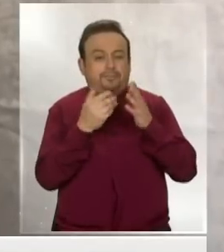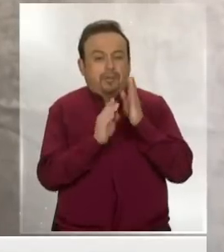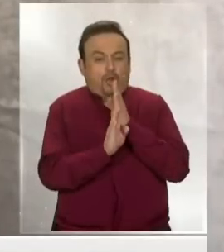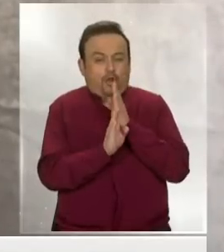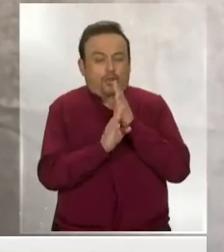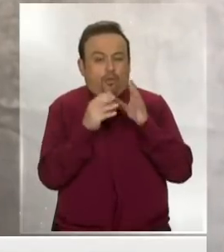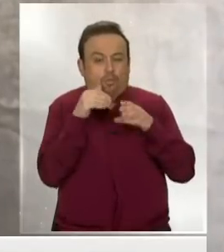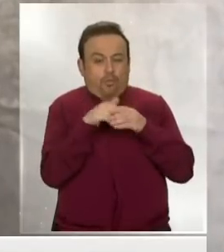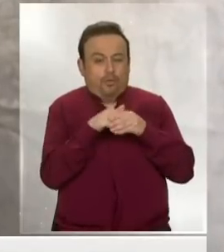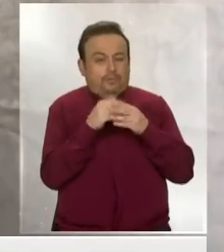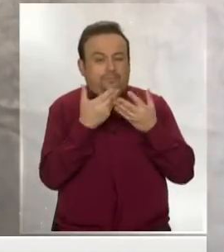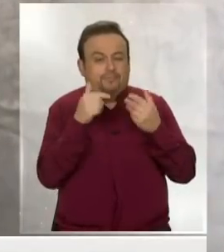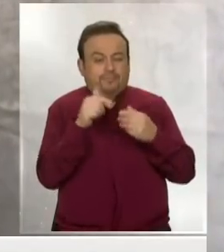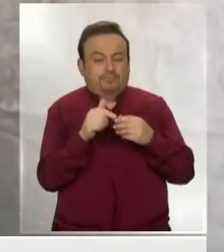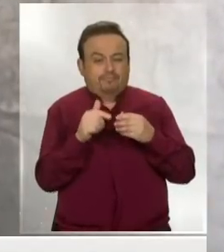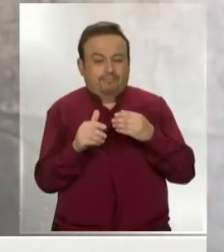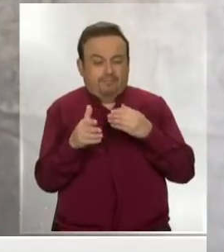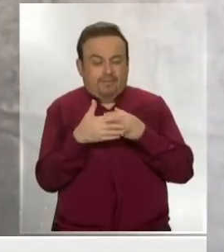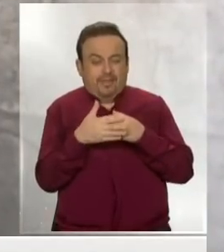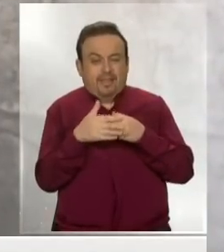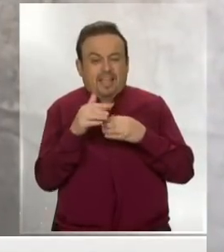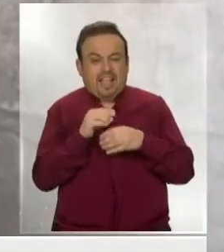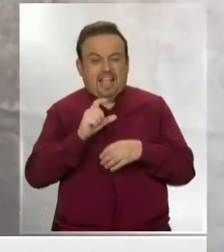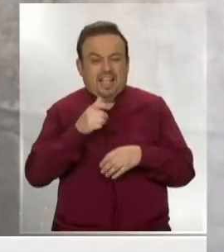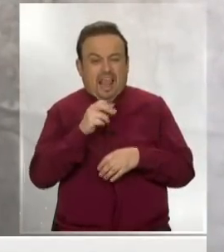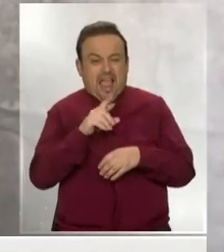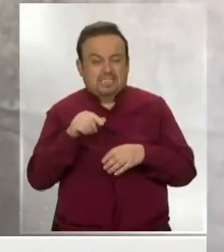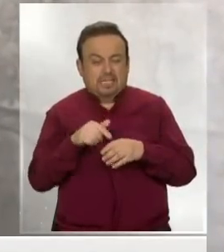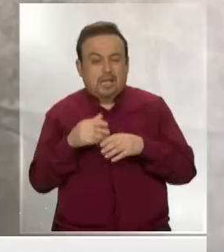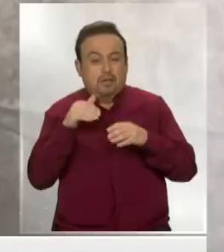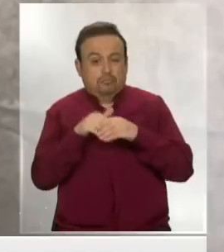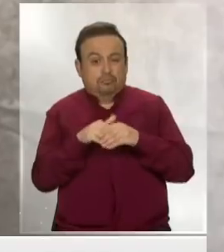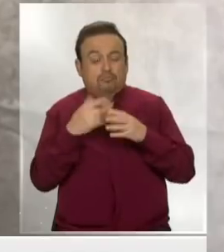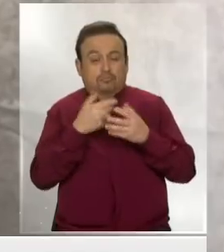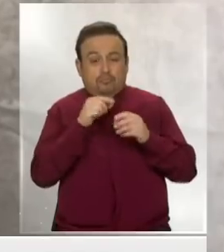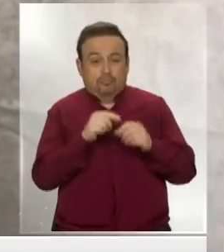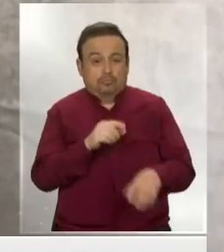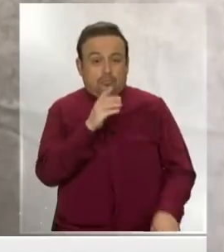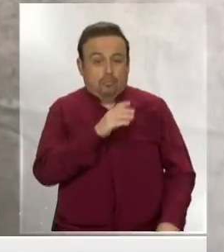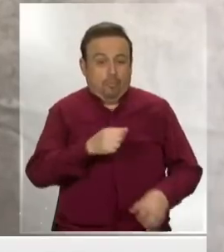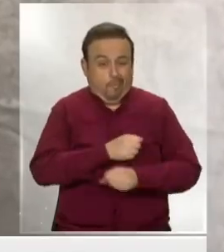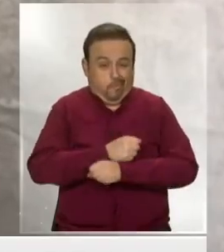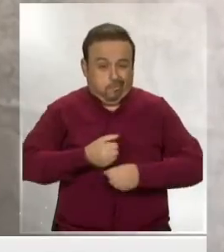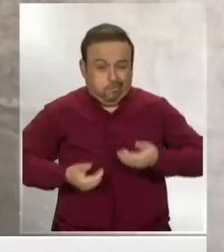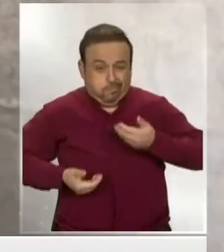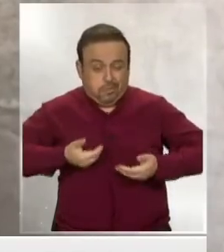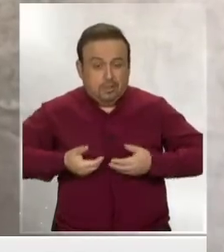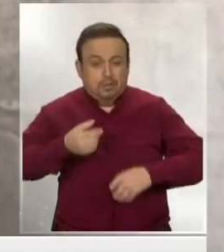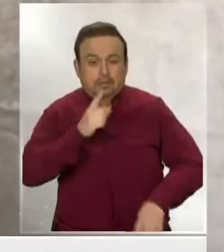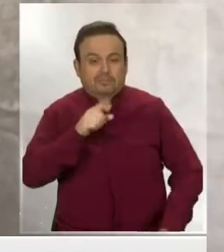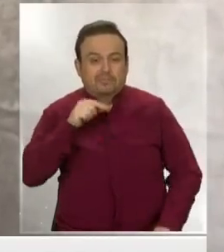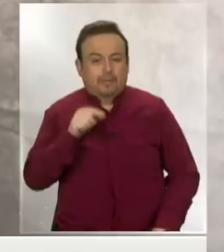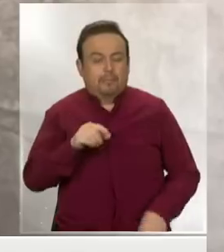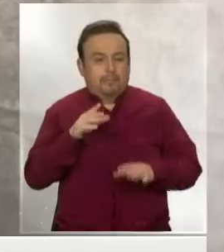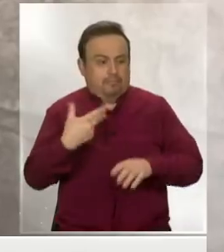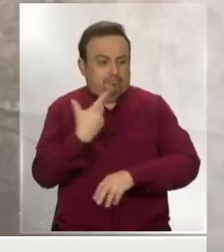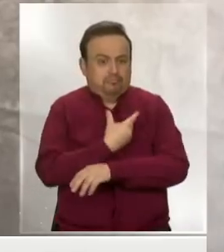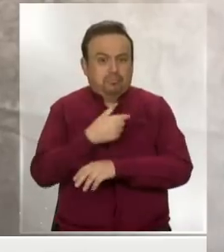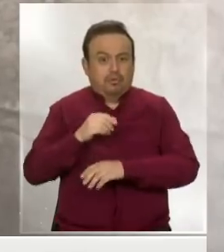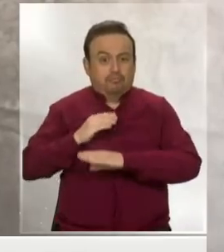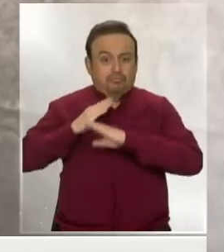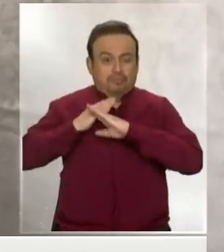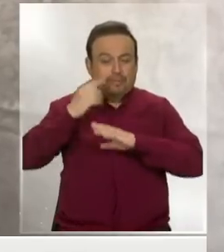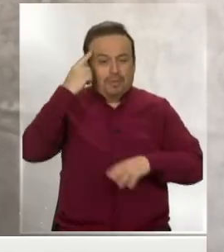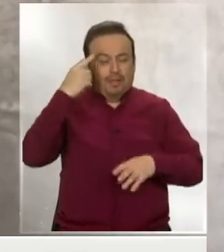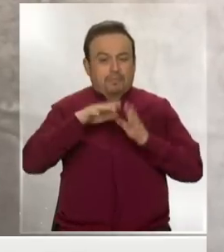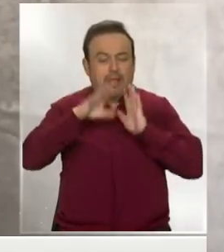escondido y guardado en todo lo que son los adipositos o las grasas. Por lo cual, pacientes obesos podrían no responder de la mejor forma, dado